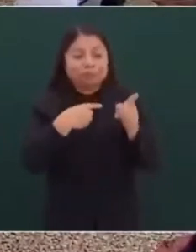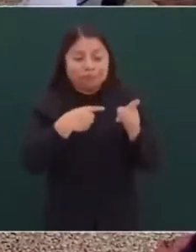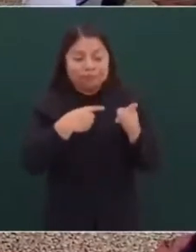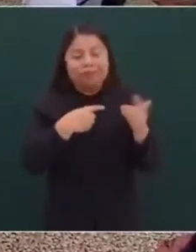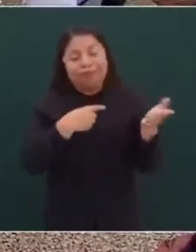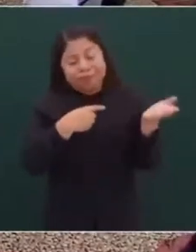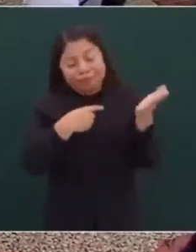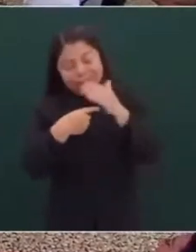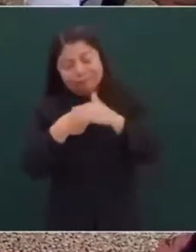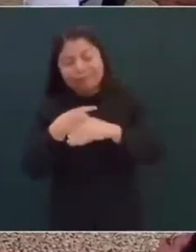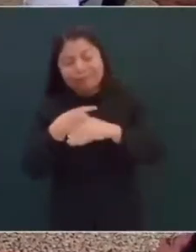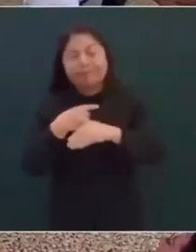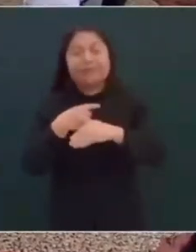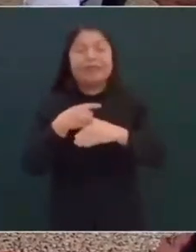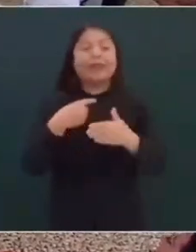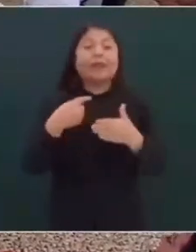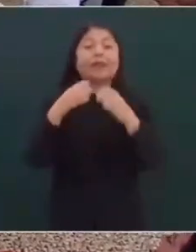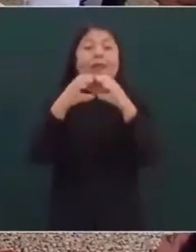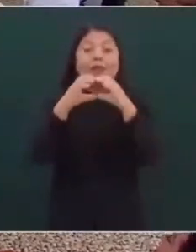ya están las tortas de lechón esperando. ¿Verdad? ¿Verdad? ¿Verdad? ¿Verdad? ¿Verdad? Gracias